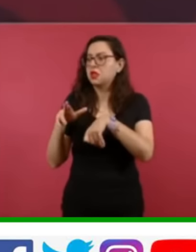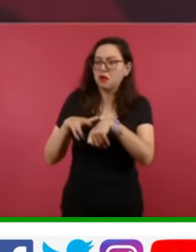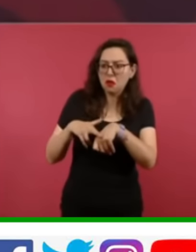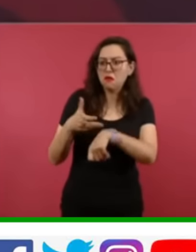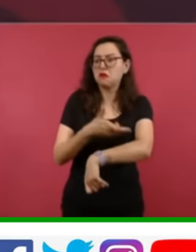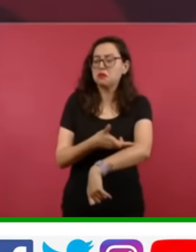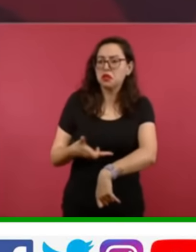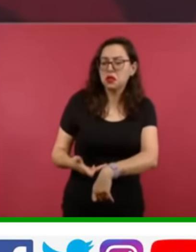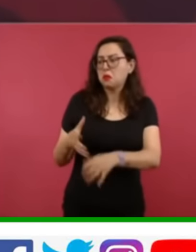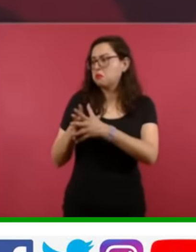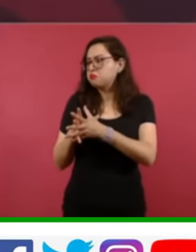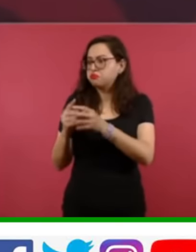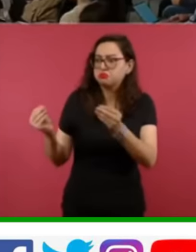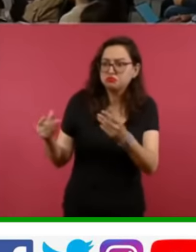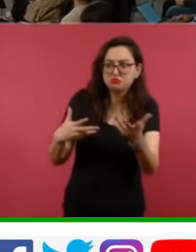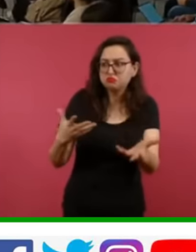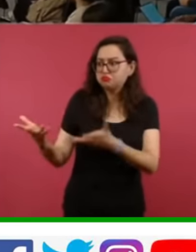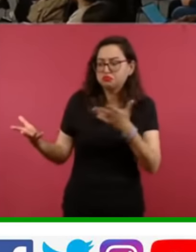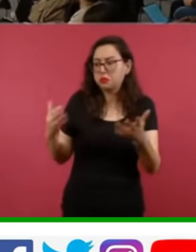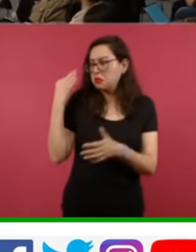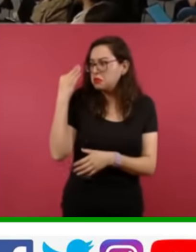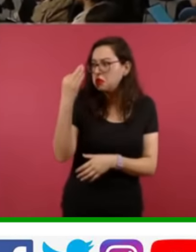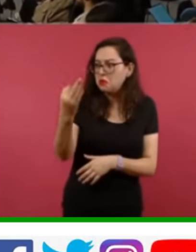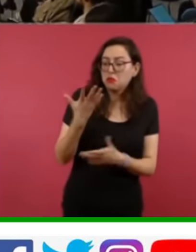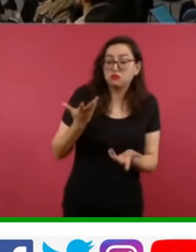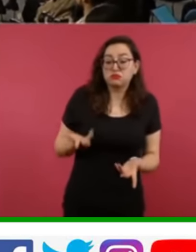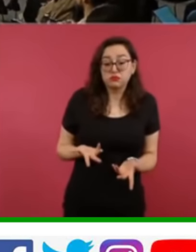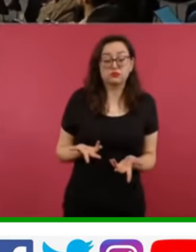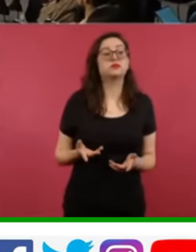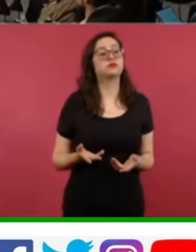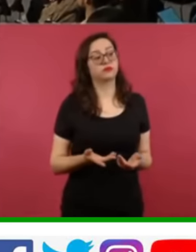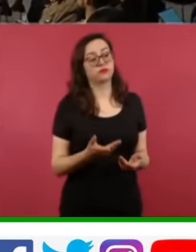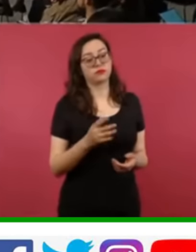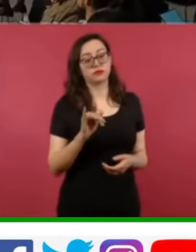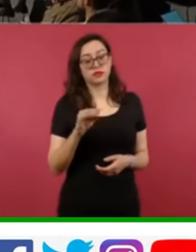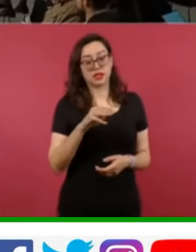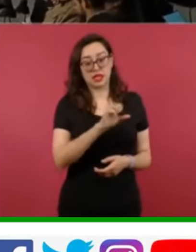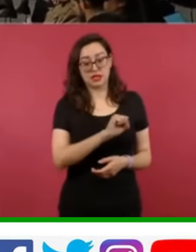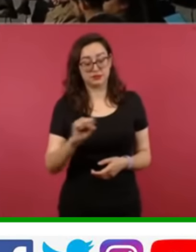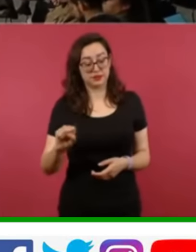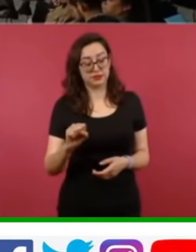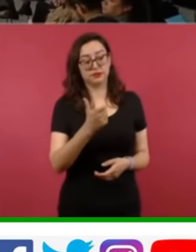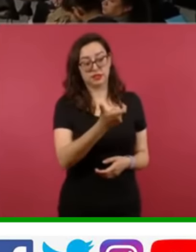por ley lo debe de cuidar el Seguro Social,